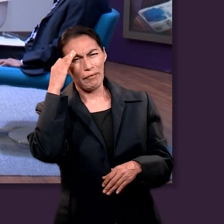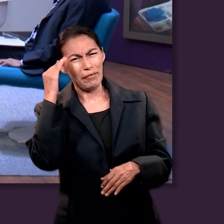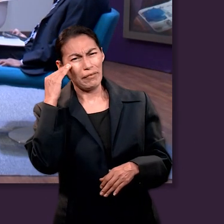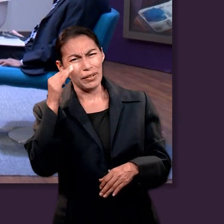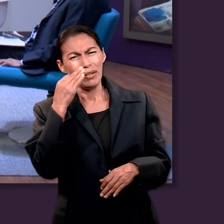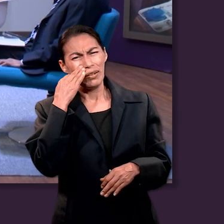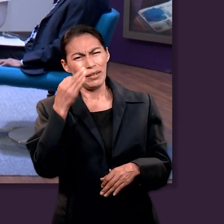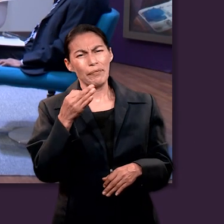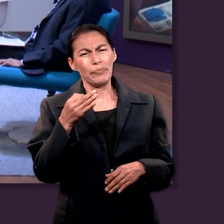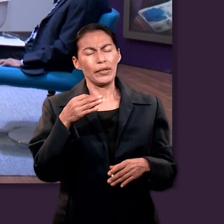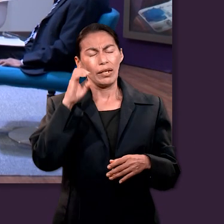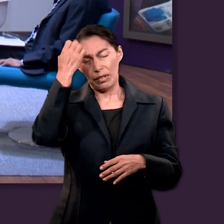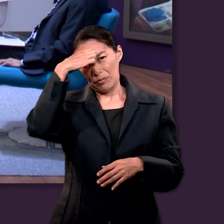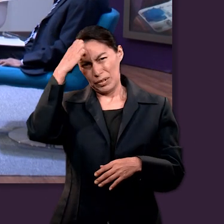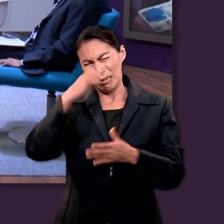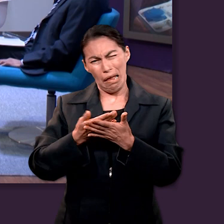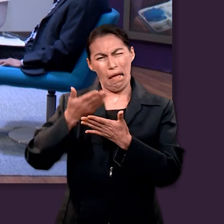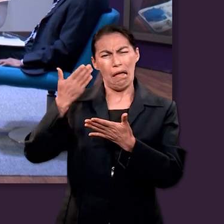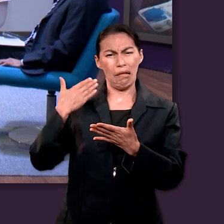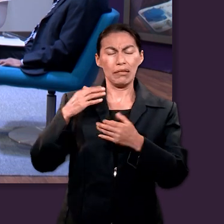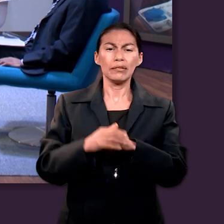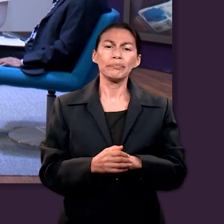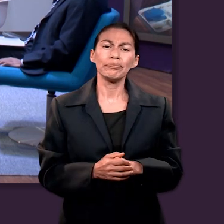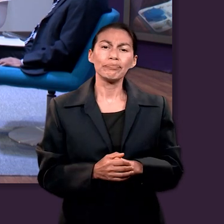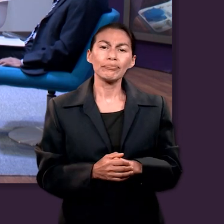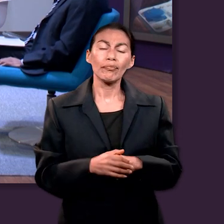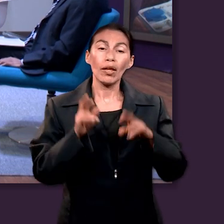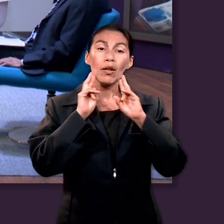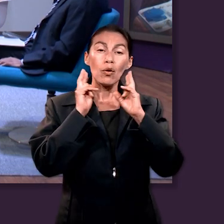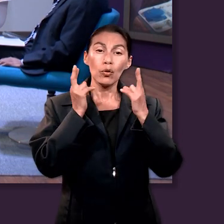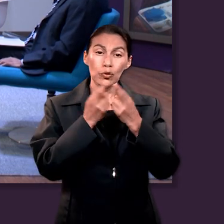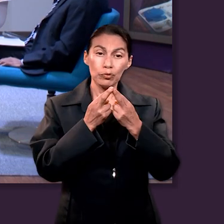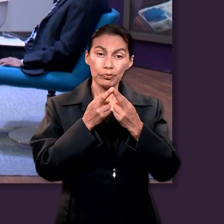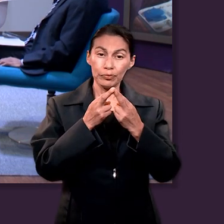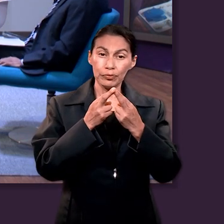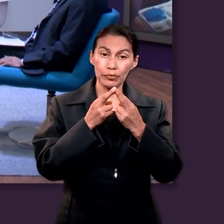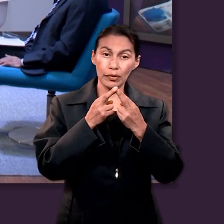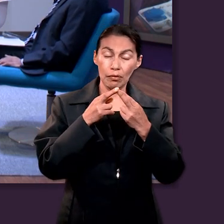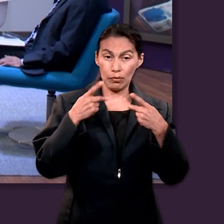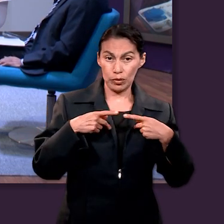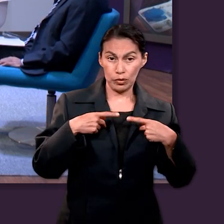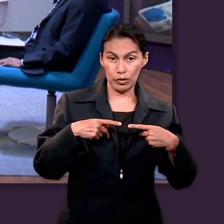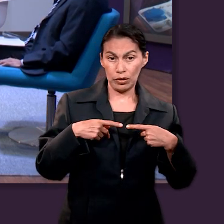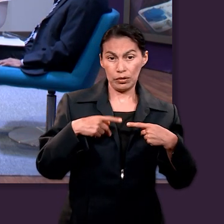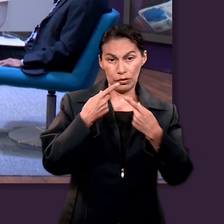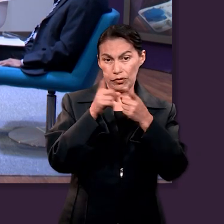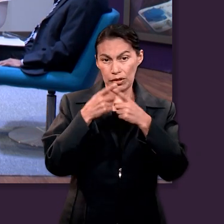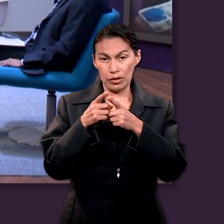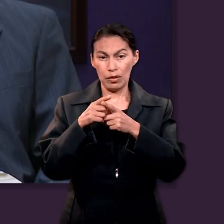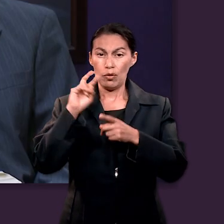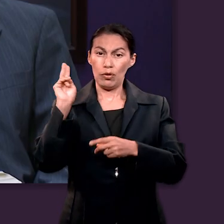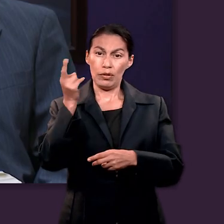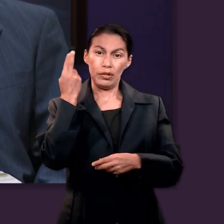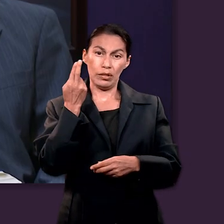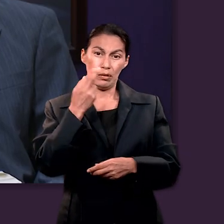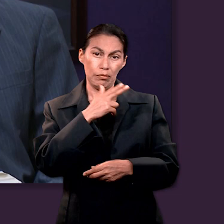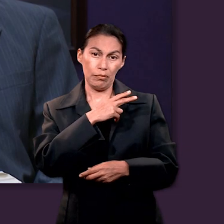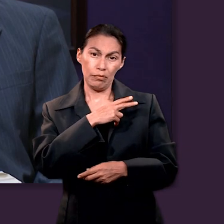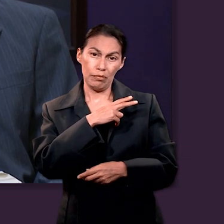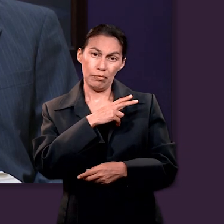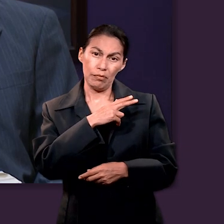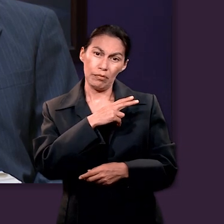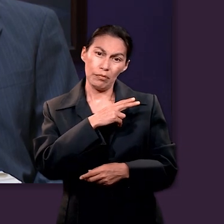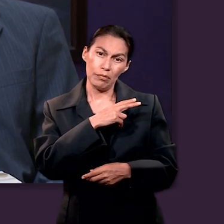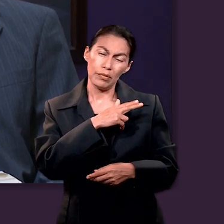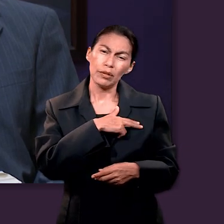en una reunión que tuve de unas universidades particulares y públicas en la Ciudad de México hace un